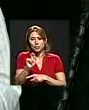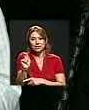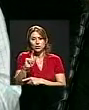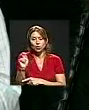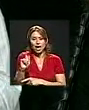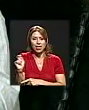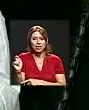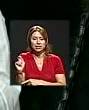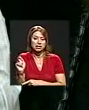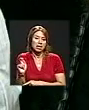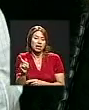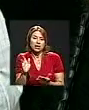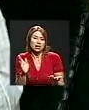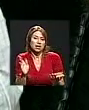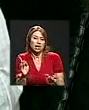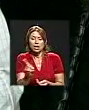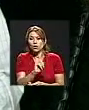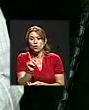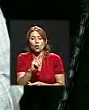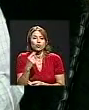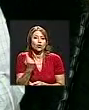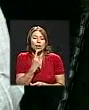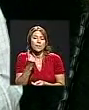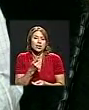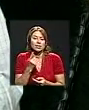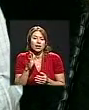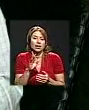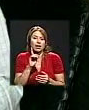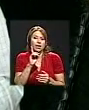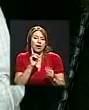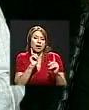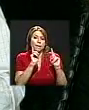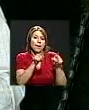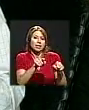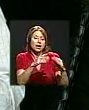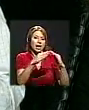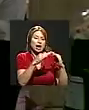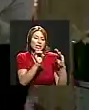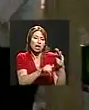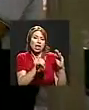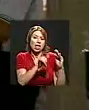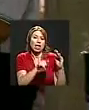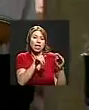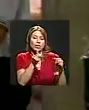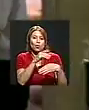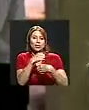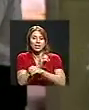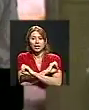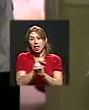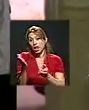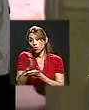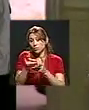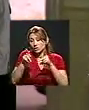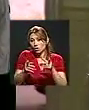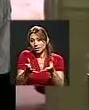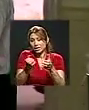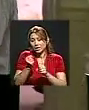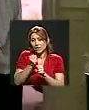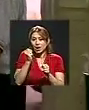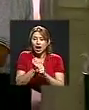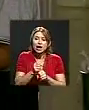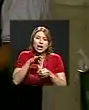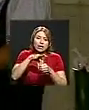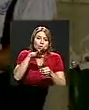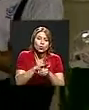necesariamente tenga que ser simplemente que se vayan para la casa a no hacer nada. Hay gente que quiere trabajar en agricultura, en arte, en